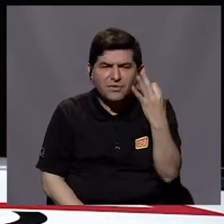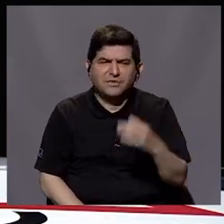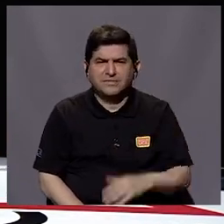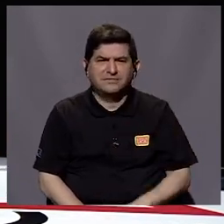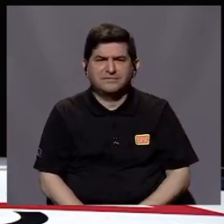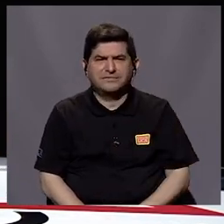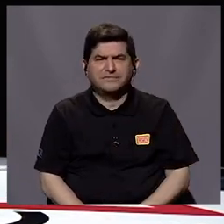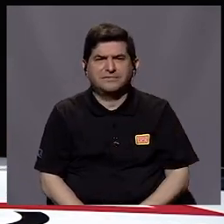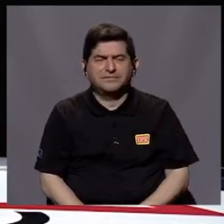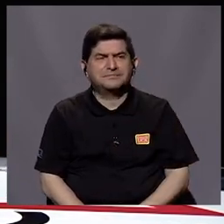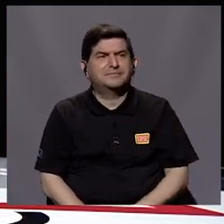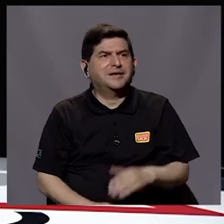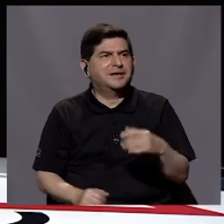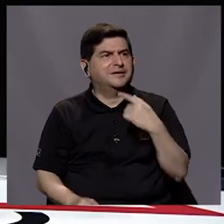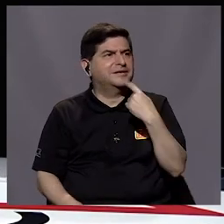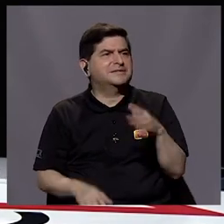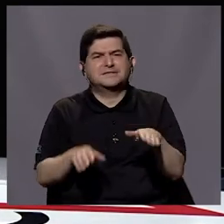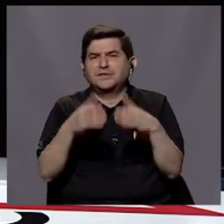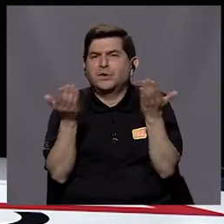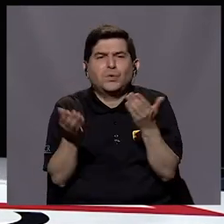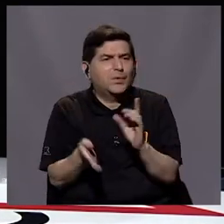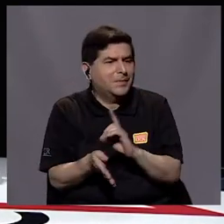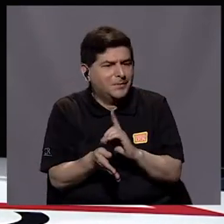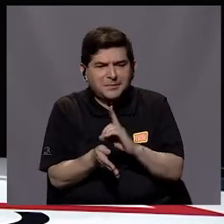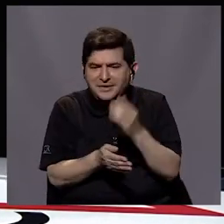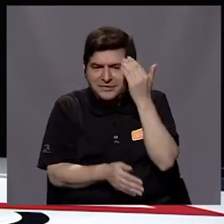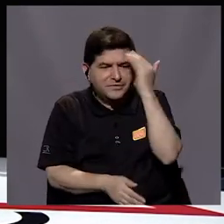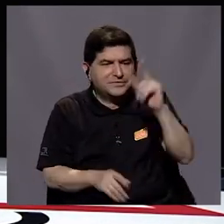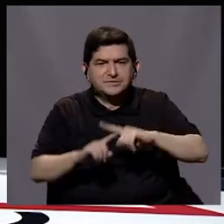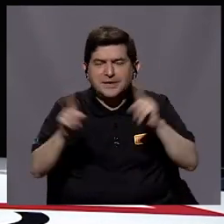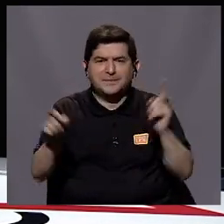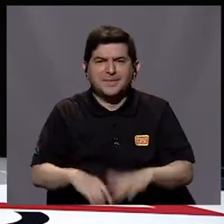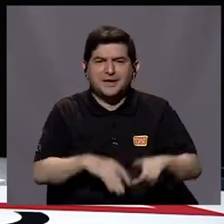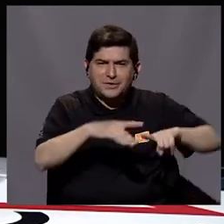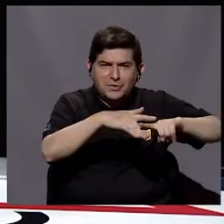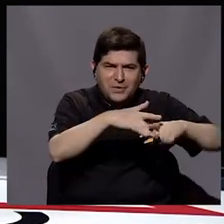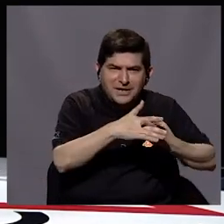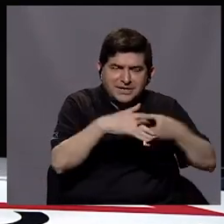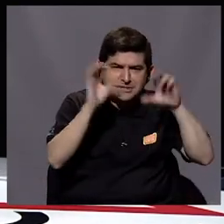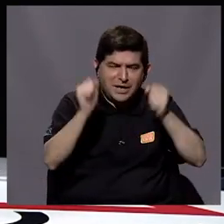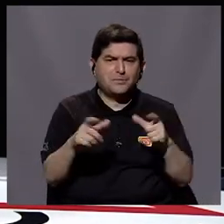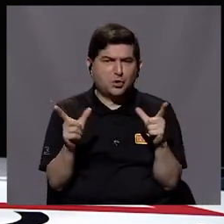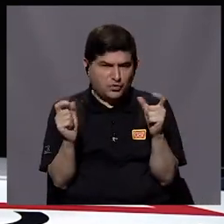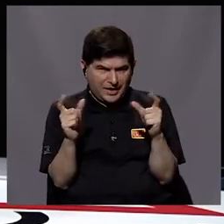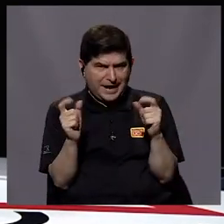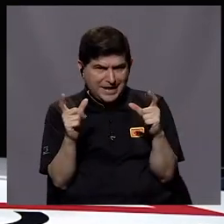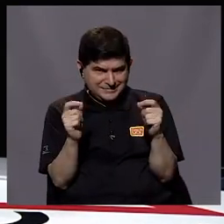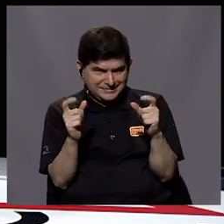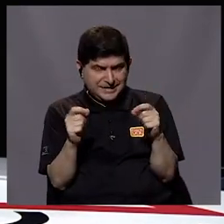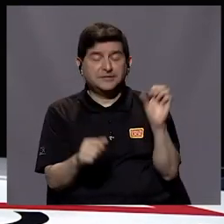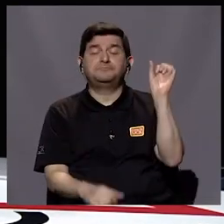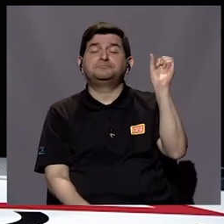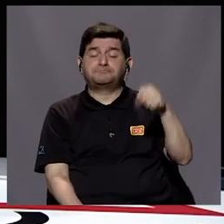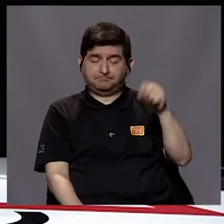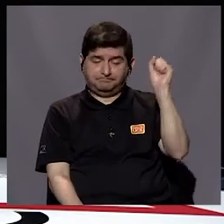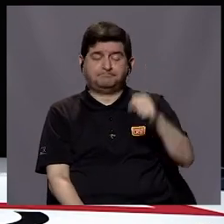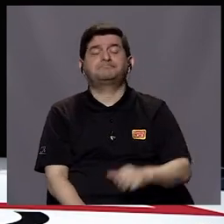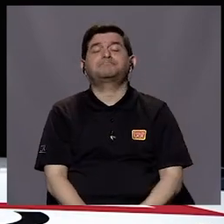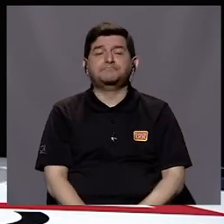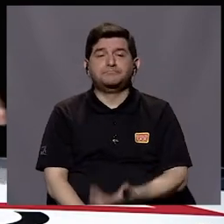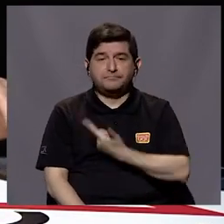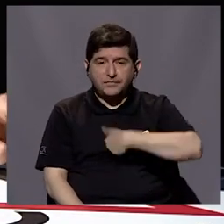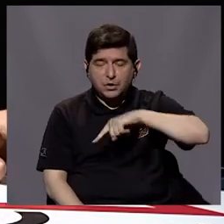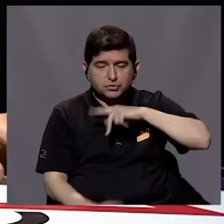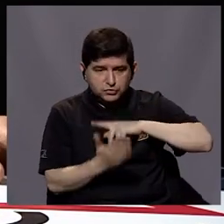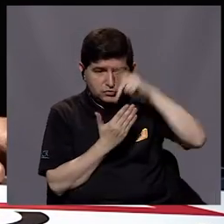de a ver no sé cómo decirlo médicamente pero es un estado inicial de lo que podría ser un cáncer. Sí. Exactamente. Sí.